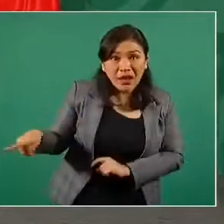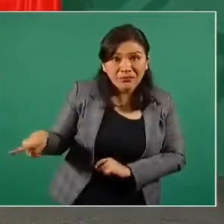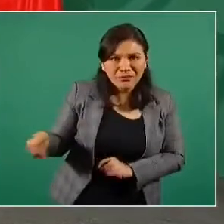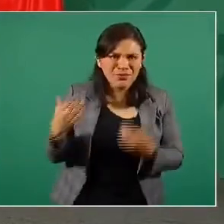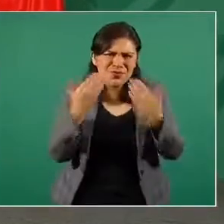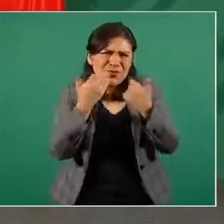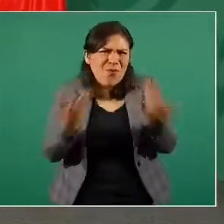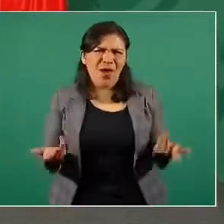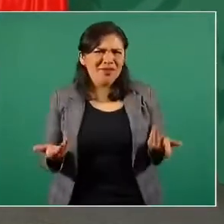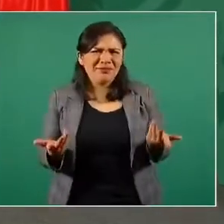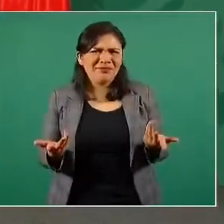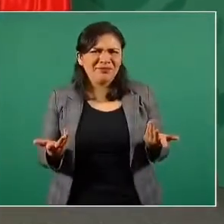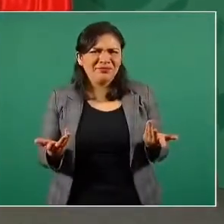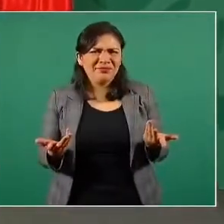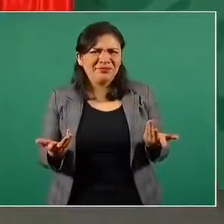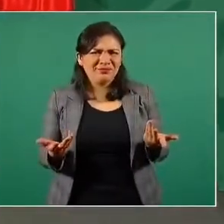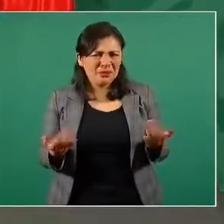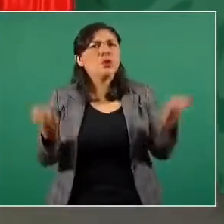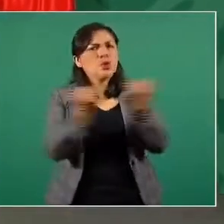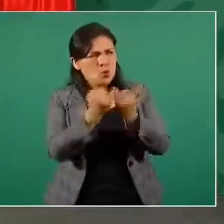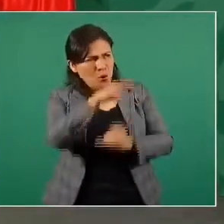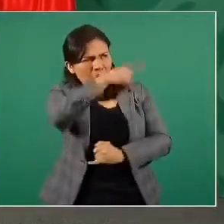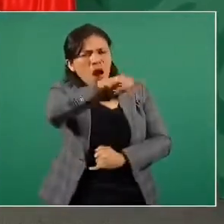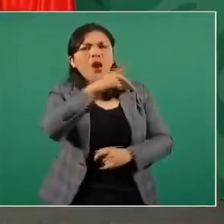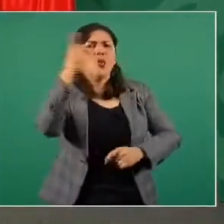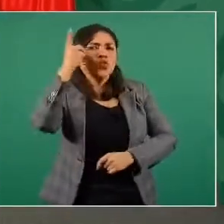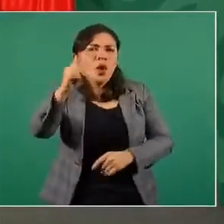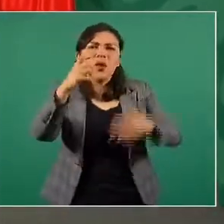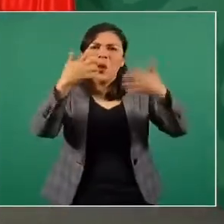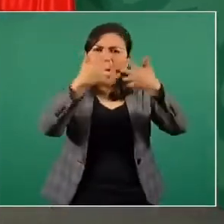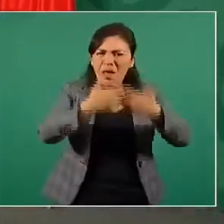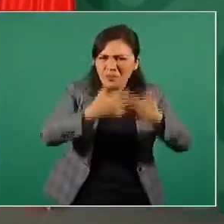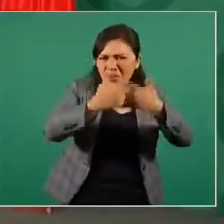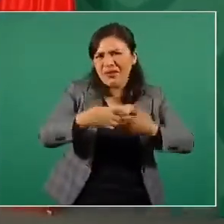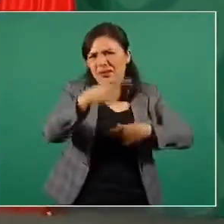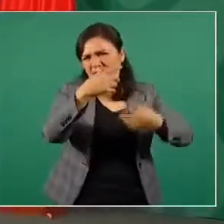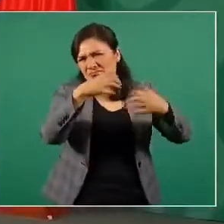pero con todo respeto también a los empresarios que son gentes